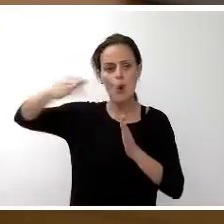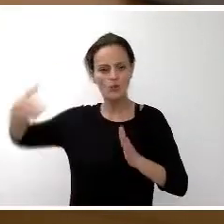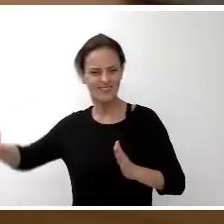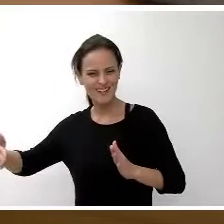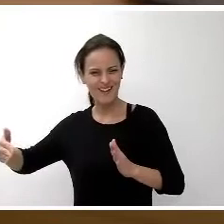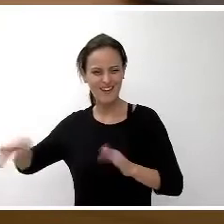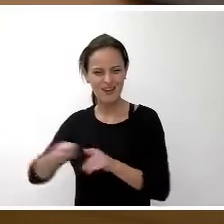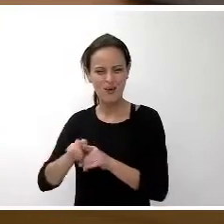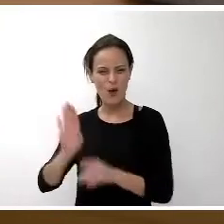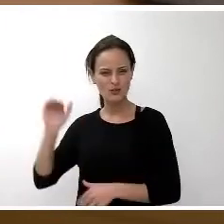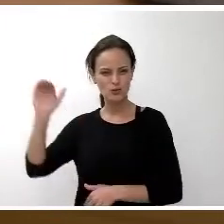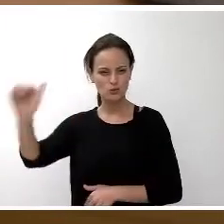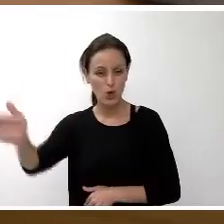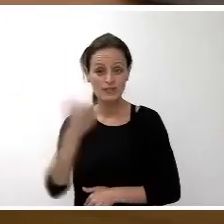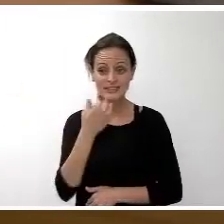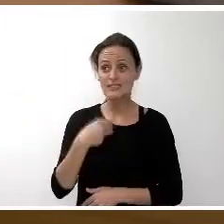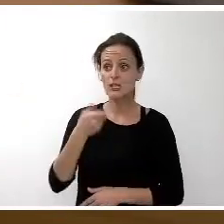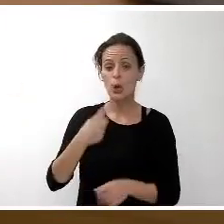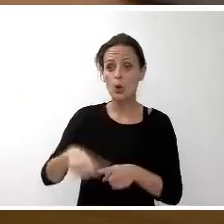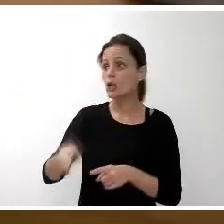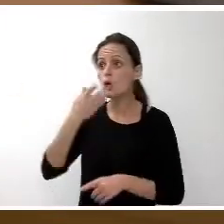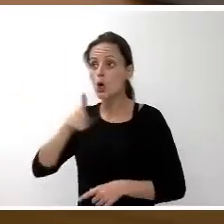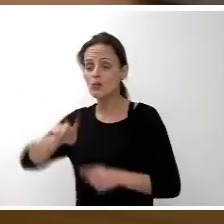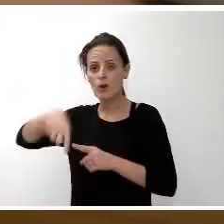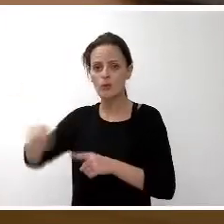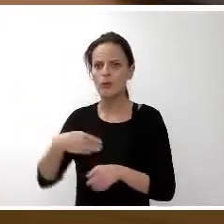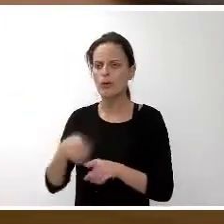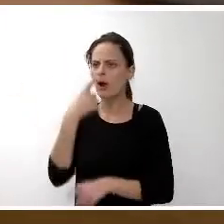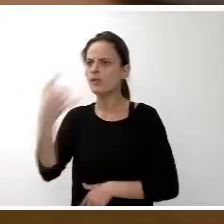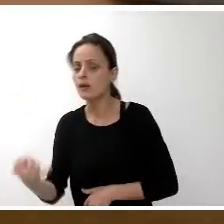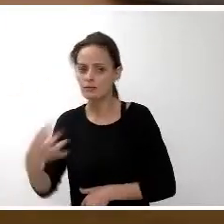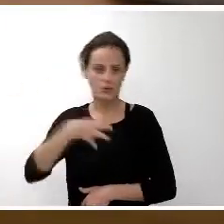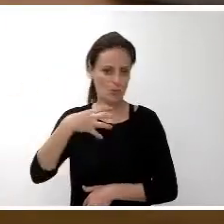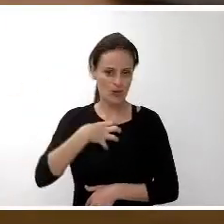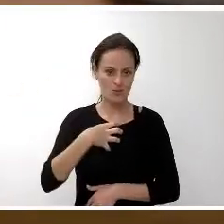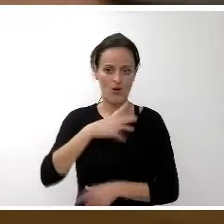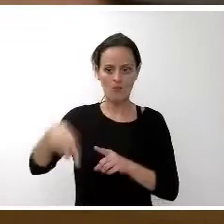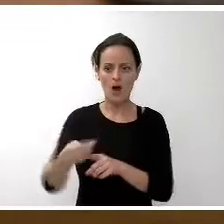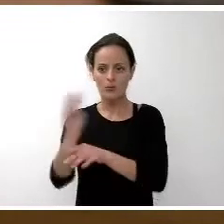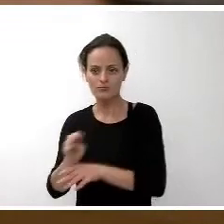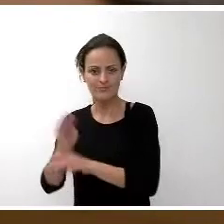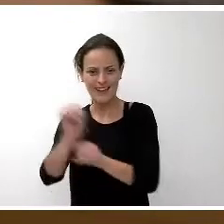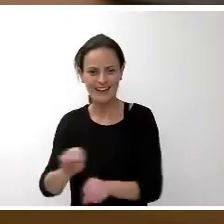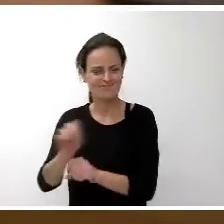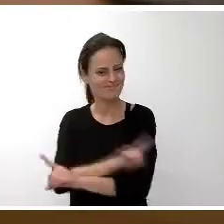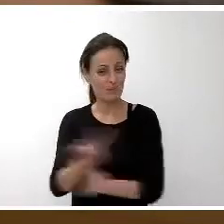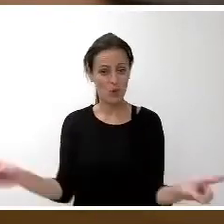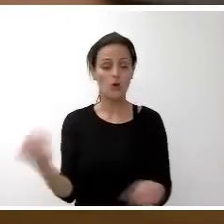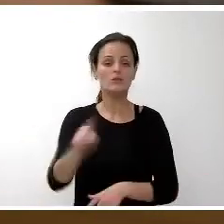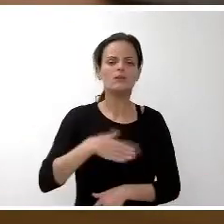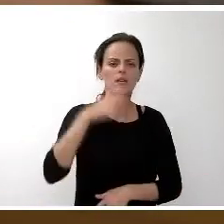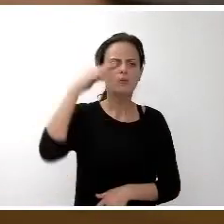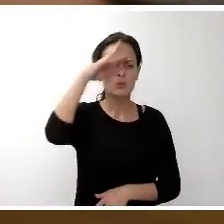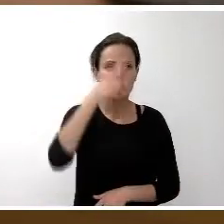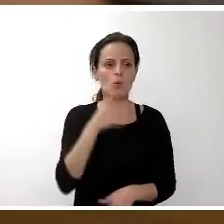Si no conocemos las cosas, no las podemos amar de verdad y no nos podemos ocupar de ellas. Y una preocupación también por la seguridad.